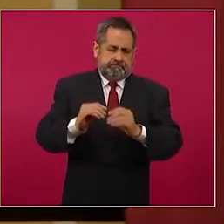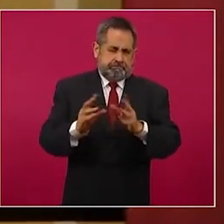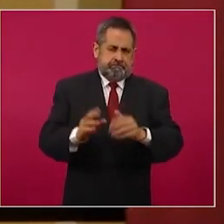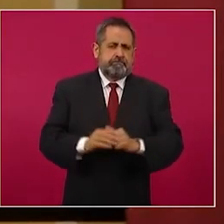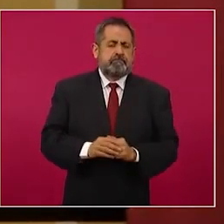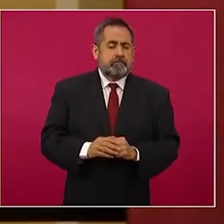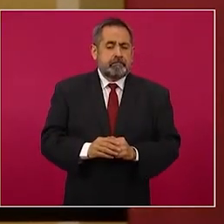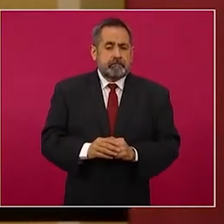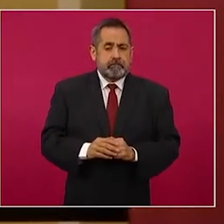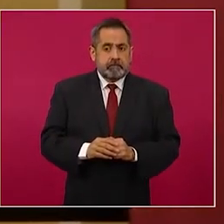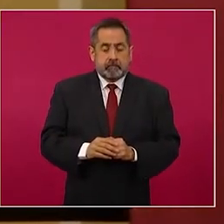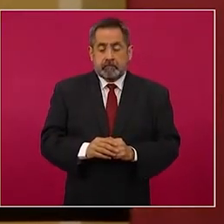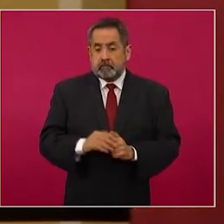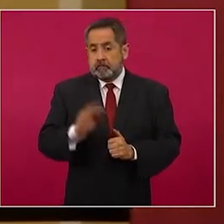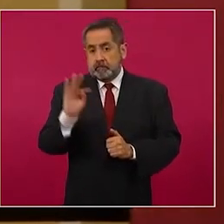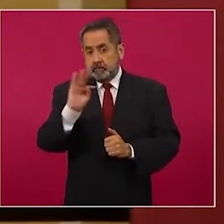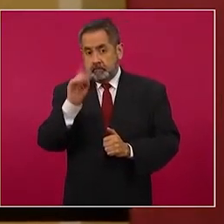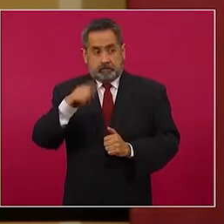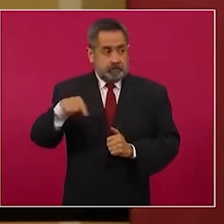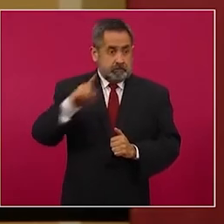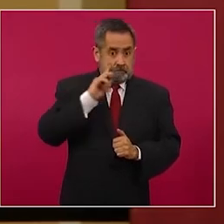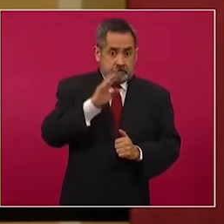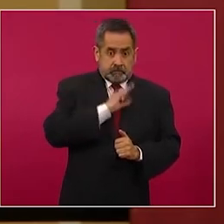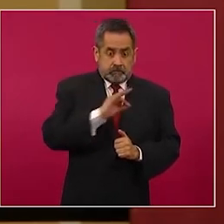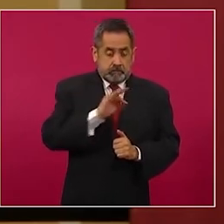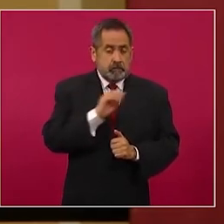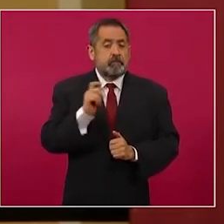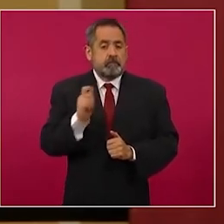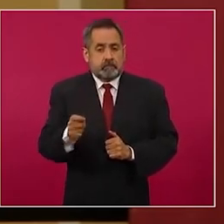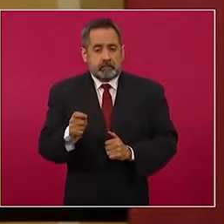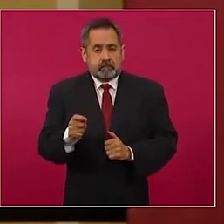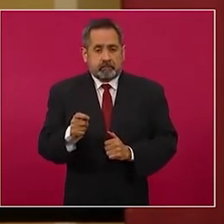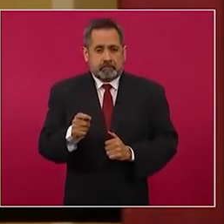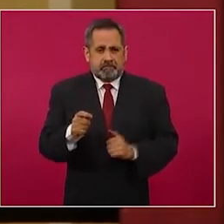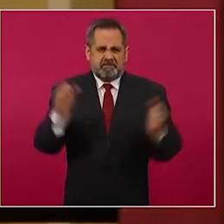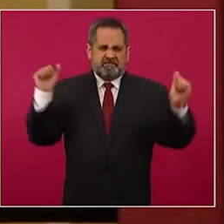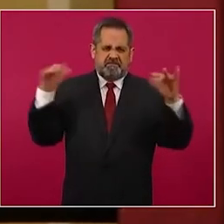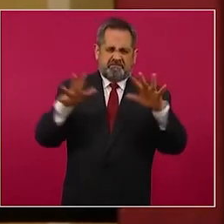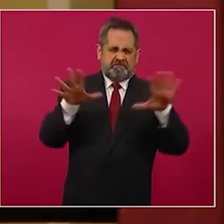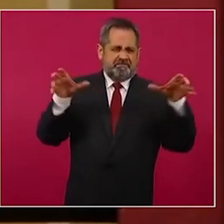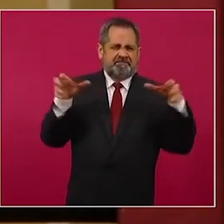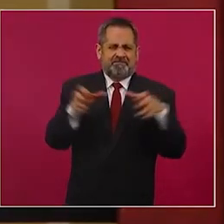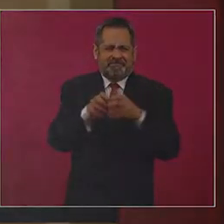Y en la medida de lo posible, eviten las aglomeraciones.